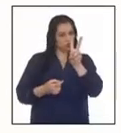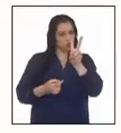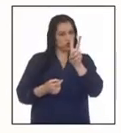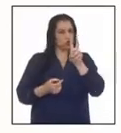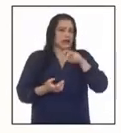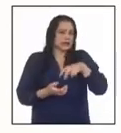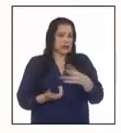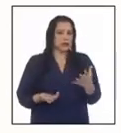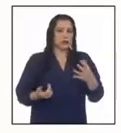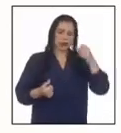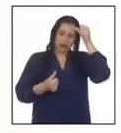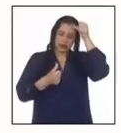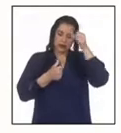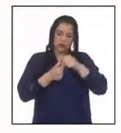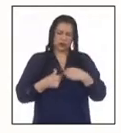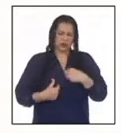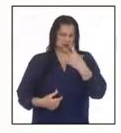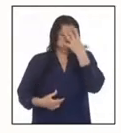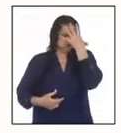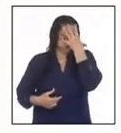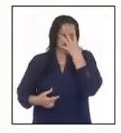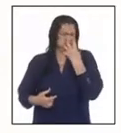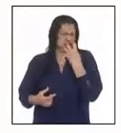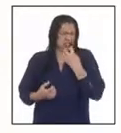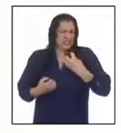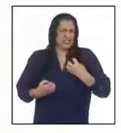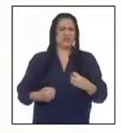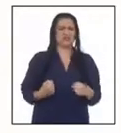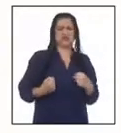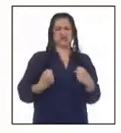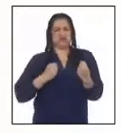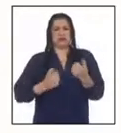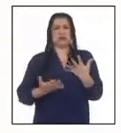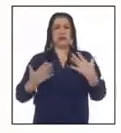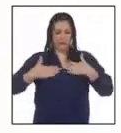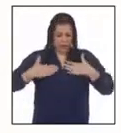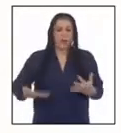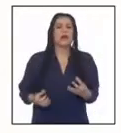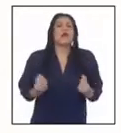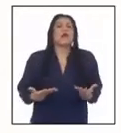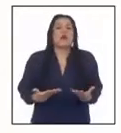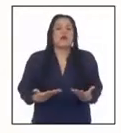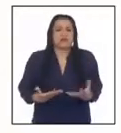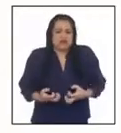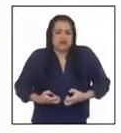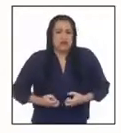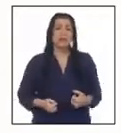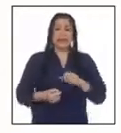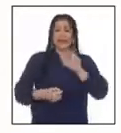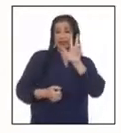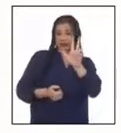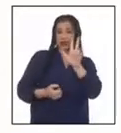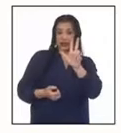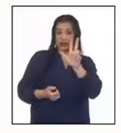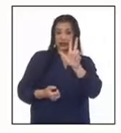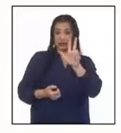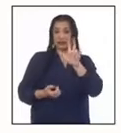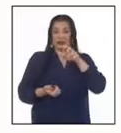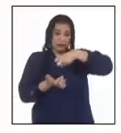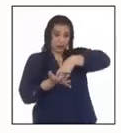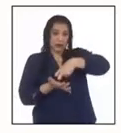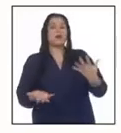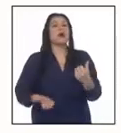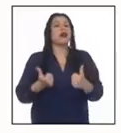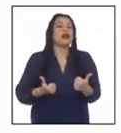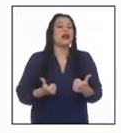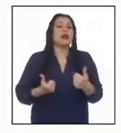agachado, voy a recordar cuando estoy molesto. ¿Sí? Así que de repente, ¿qué postura tiene mi cuerpo cuando estoy molesto? Y en posición tres, cuando estaba de cuclillas,